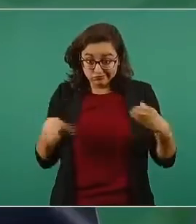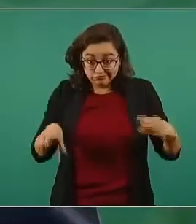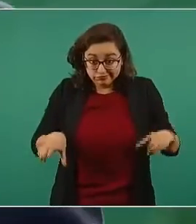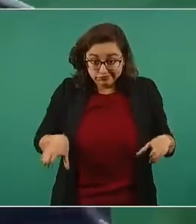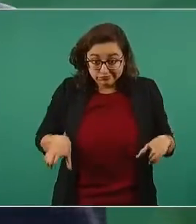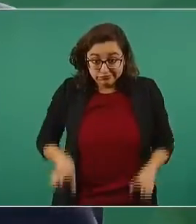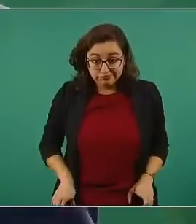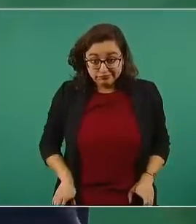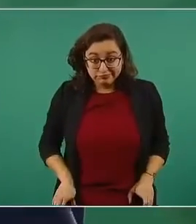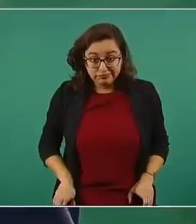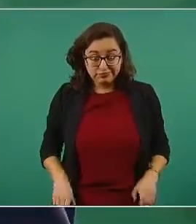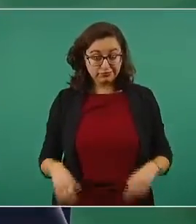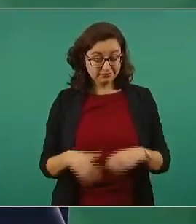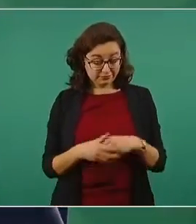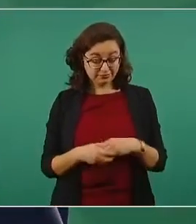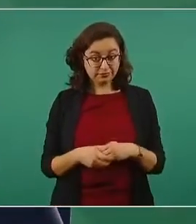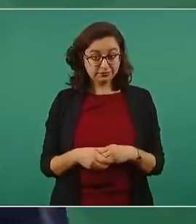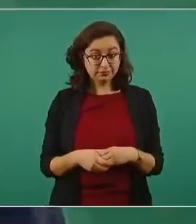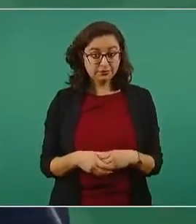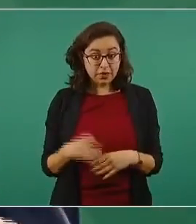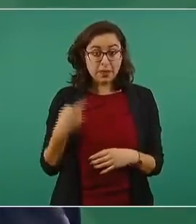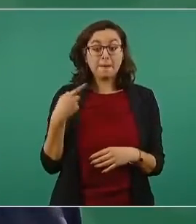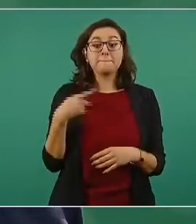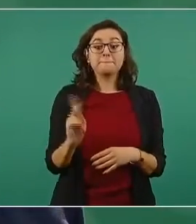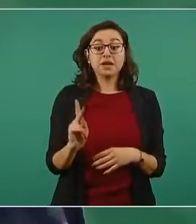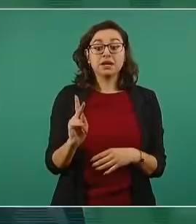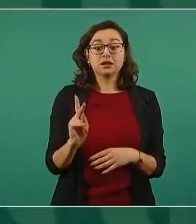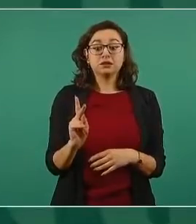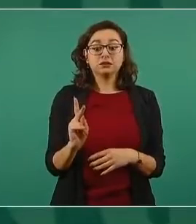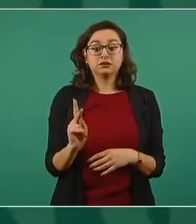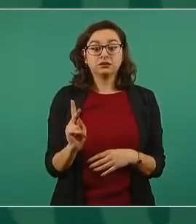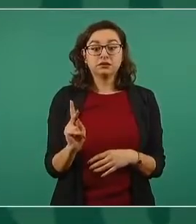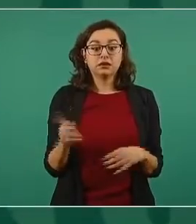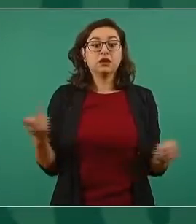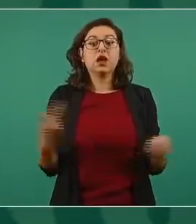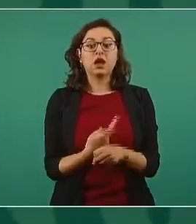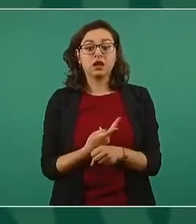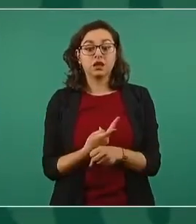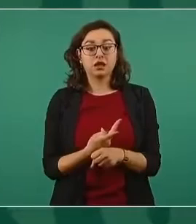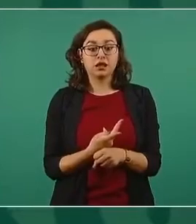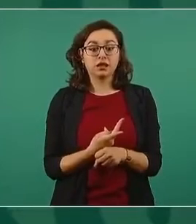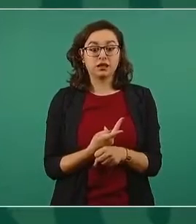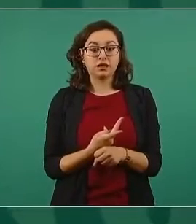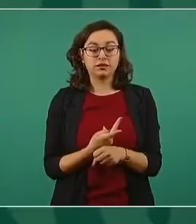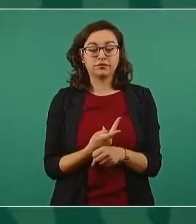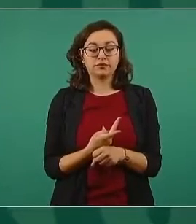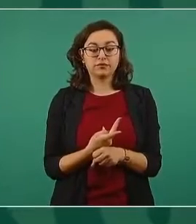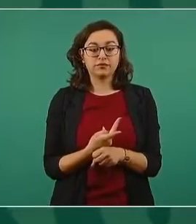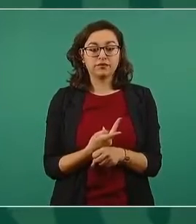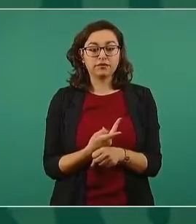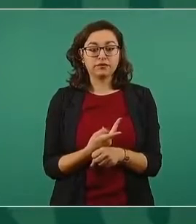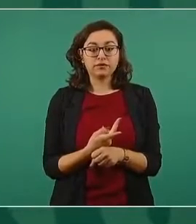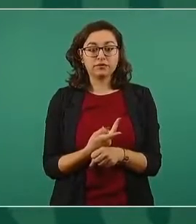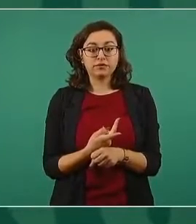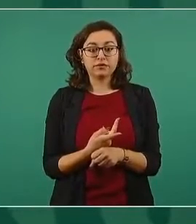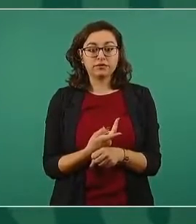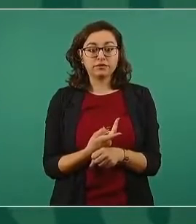Nada más que actúan como